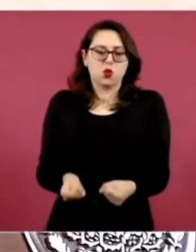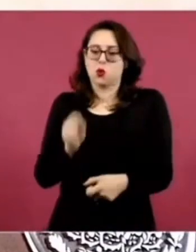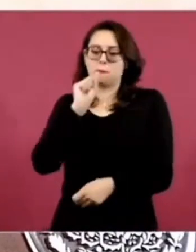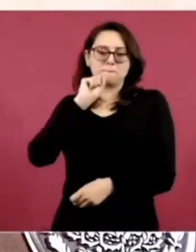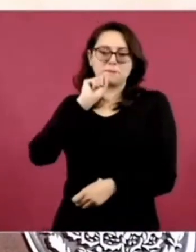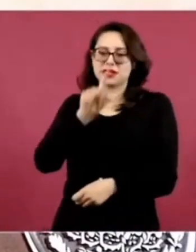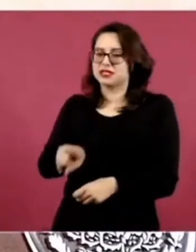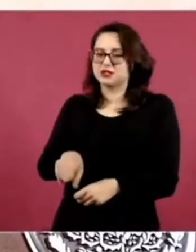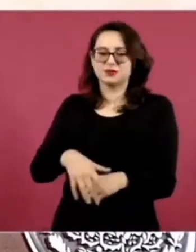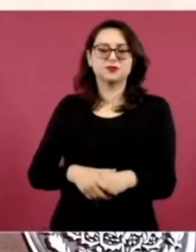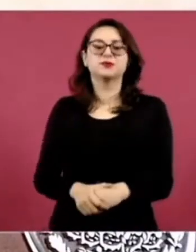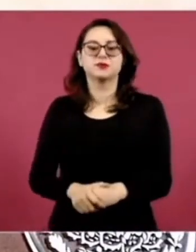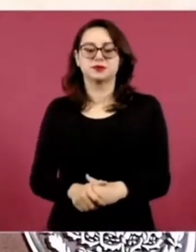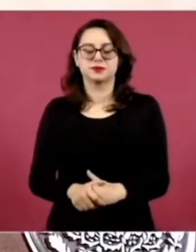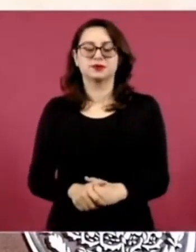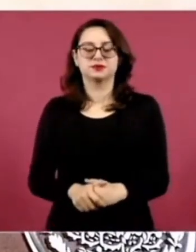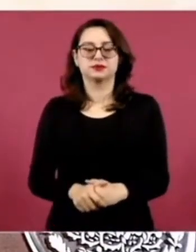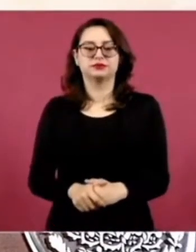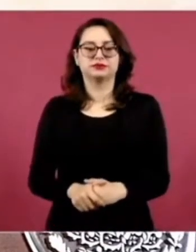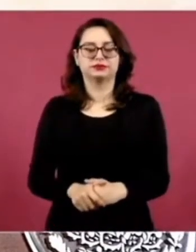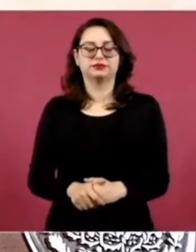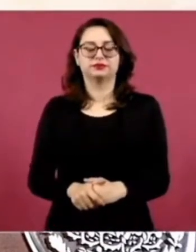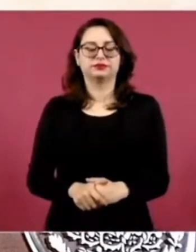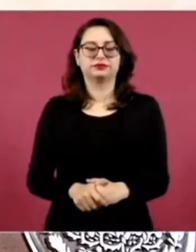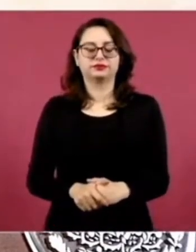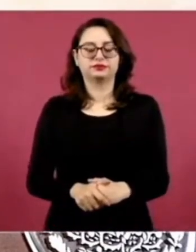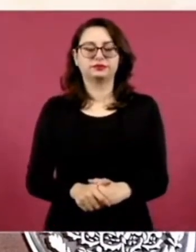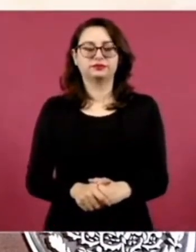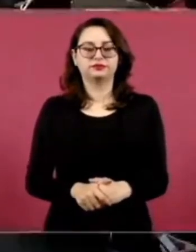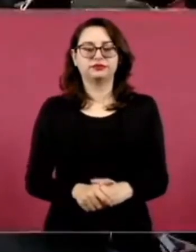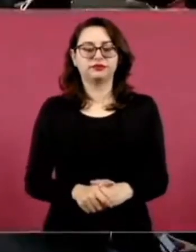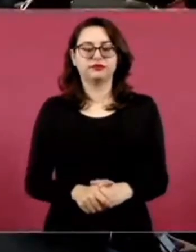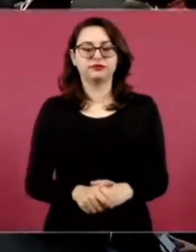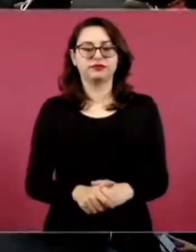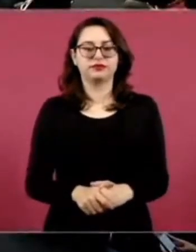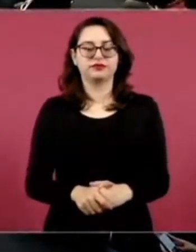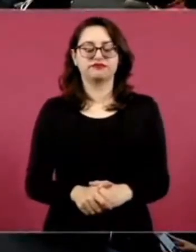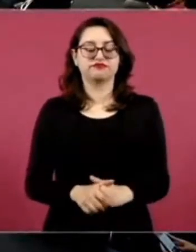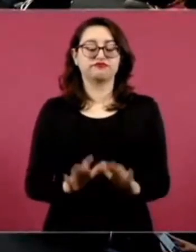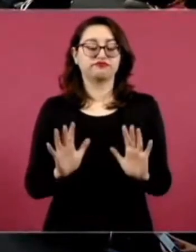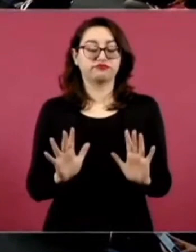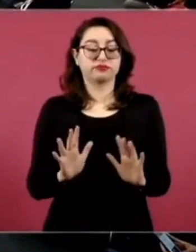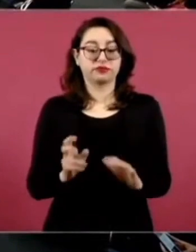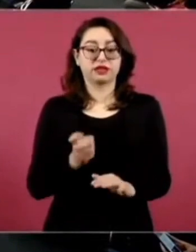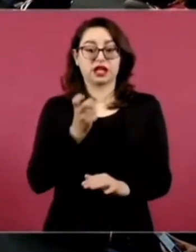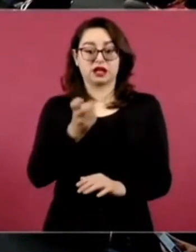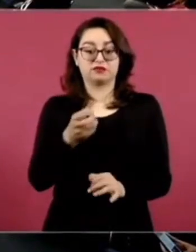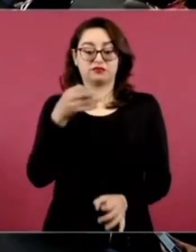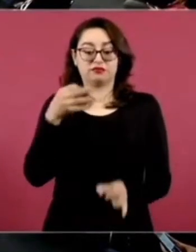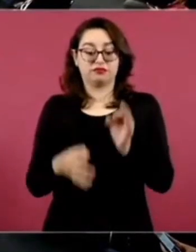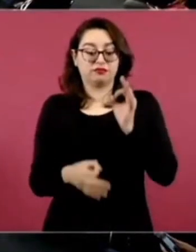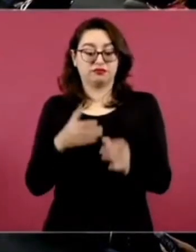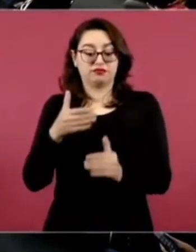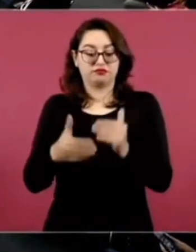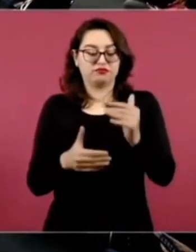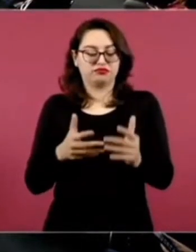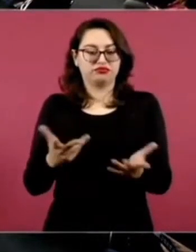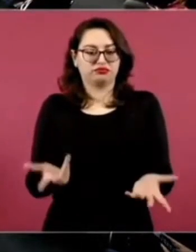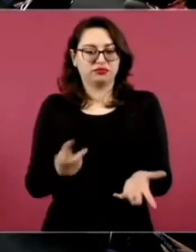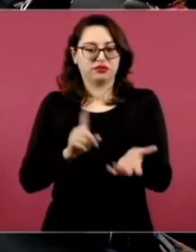sencilla, ¿no?, y con apego al juicio práctico.